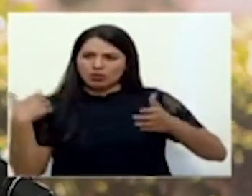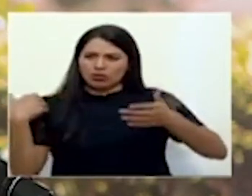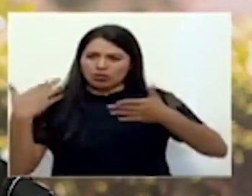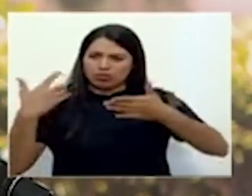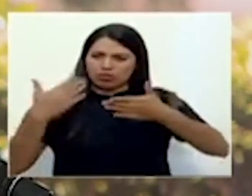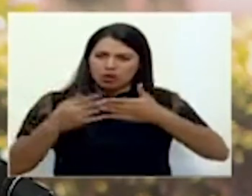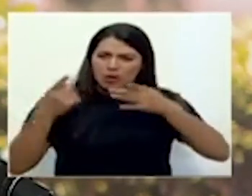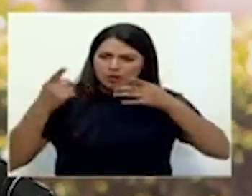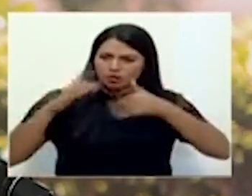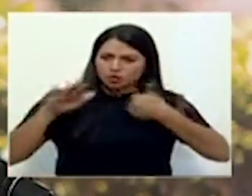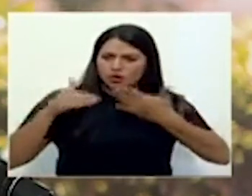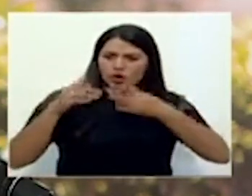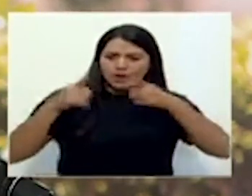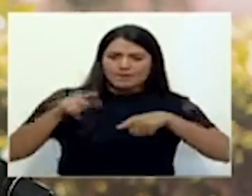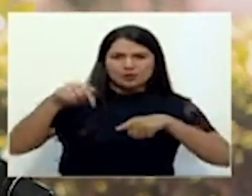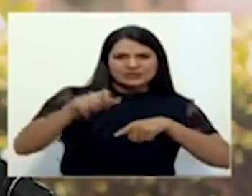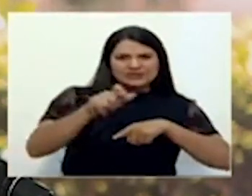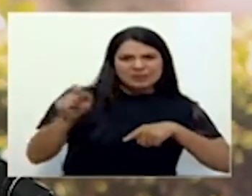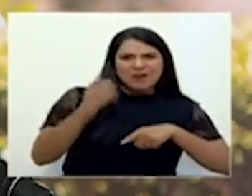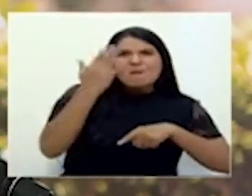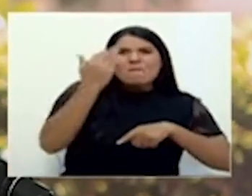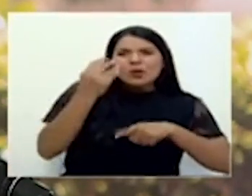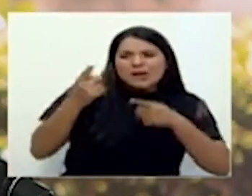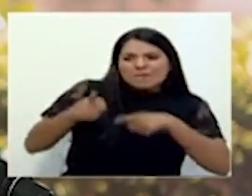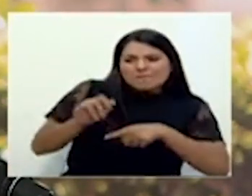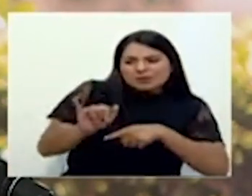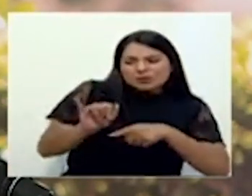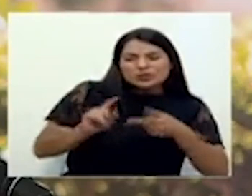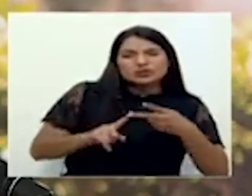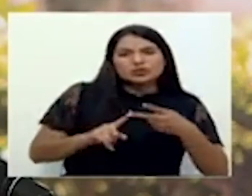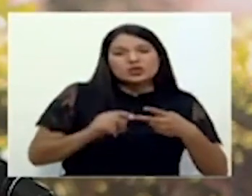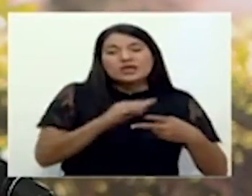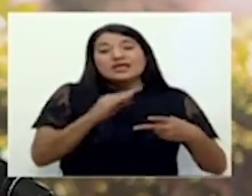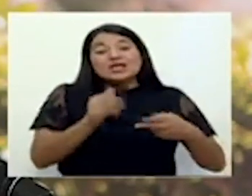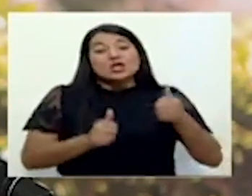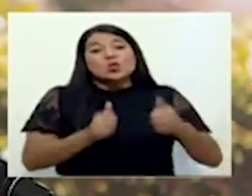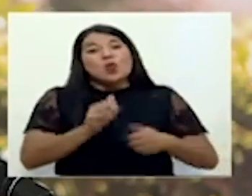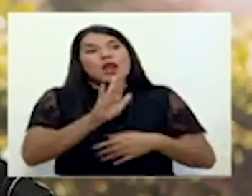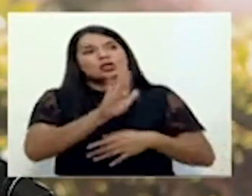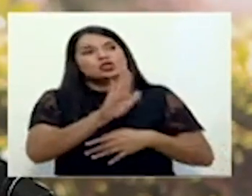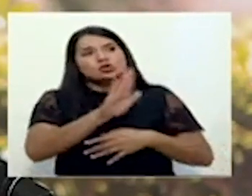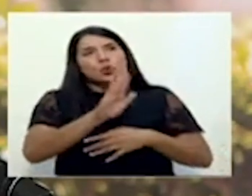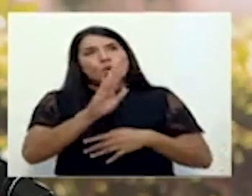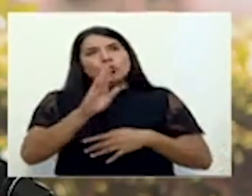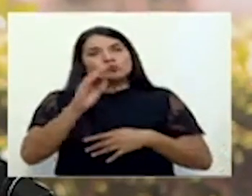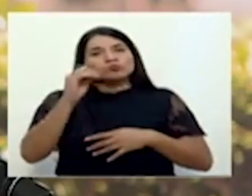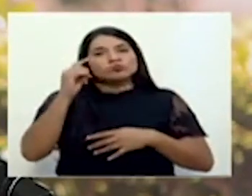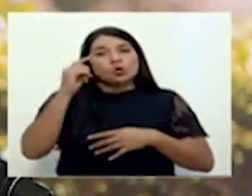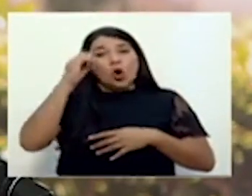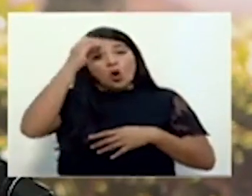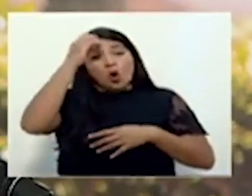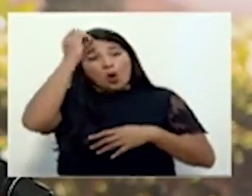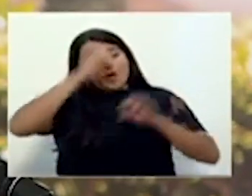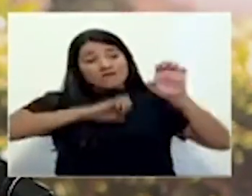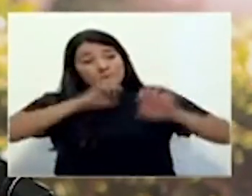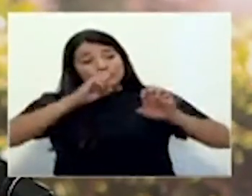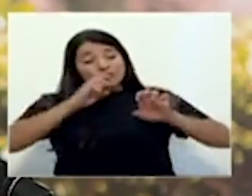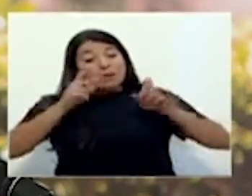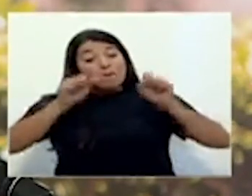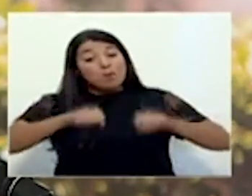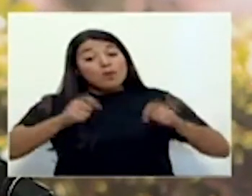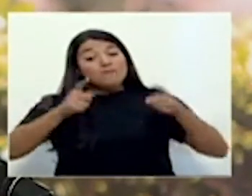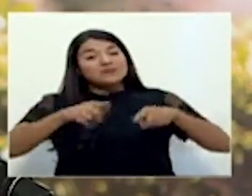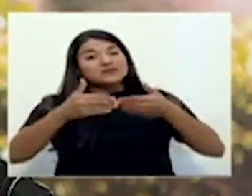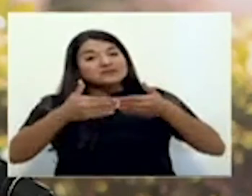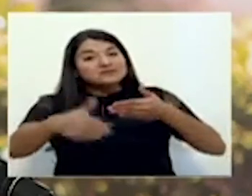mes, por qué ha pasado lo que ha pasado y cuál es su perspectiva hacia adelante? Y una segunda consulta para don Alexander,